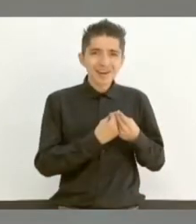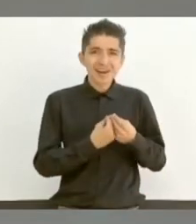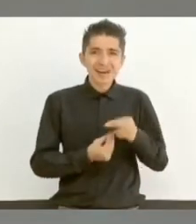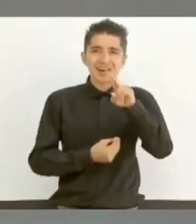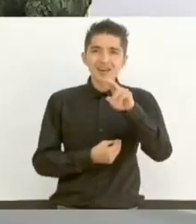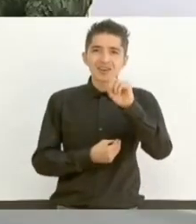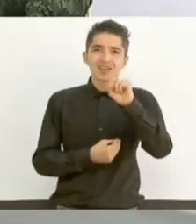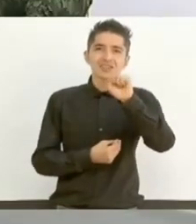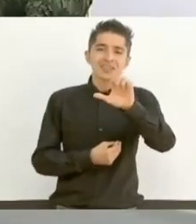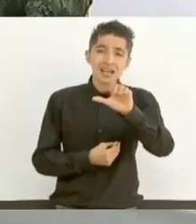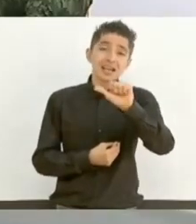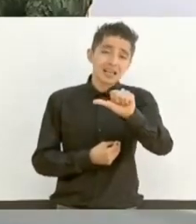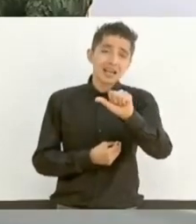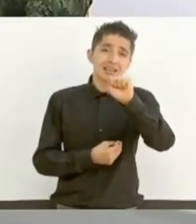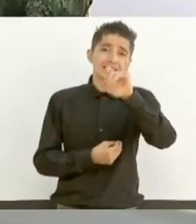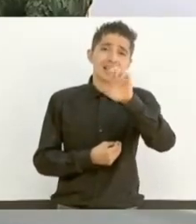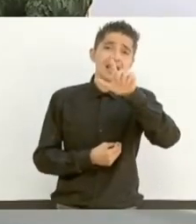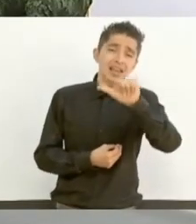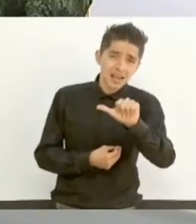Rosa Isela Rodríguez.